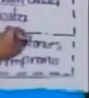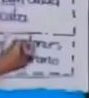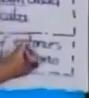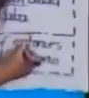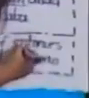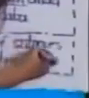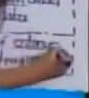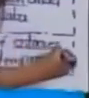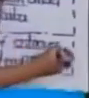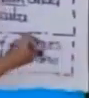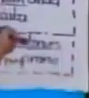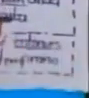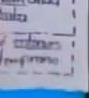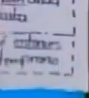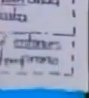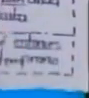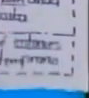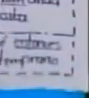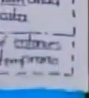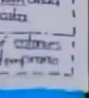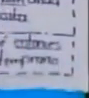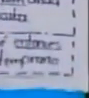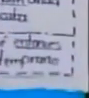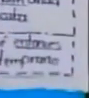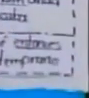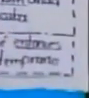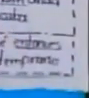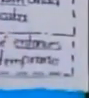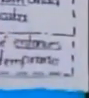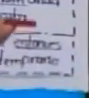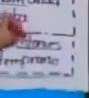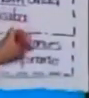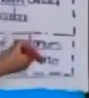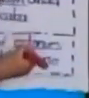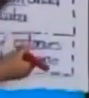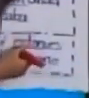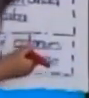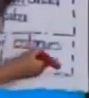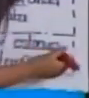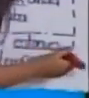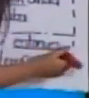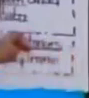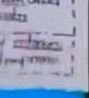entonces como una explicación de las oraciones